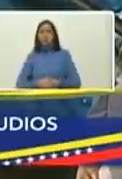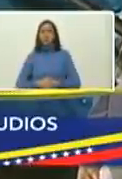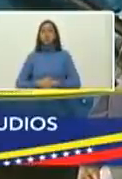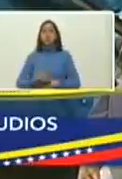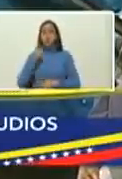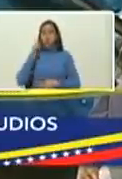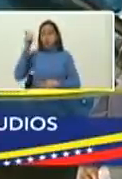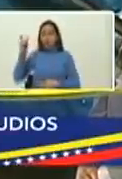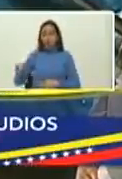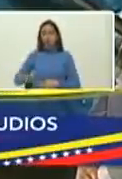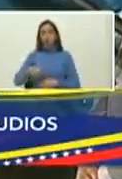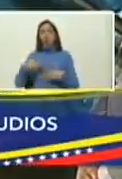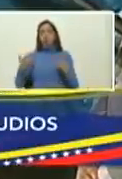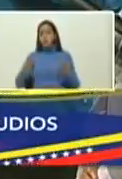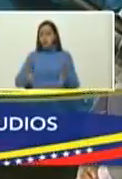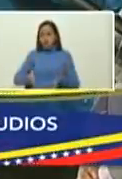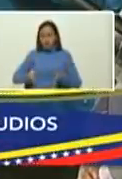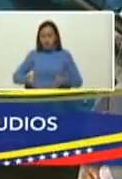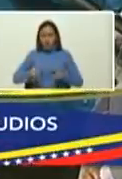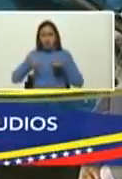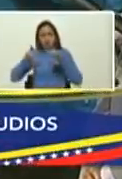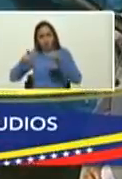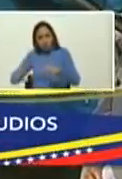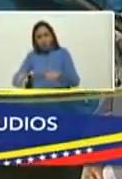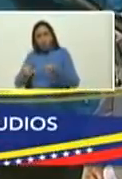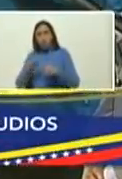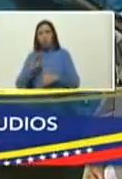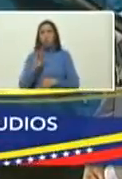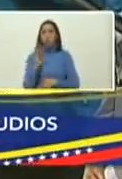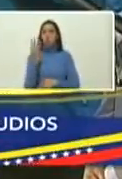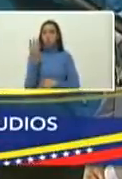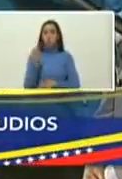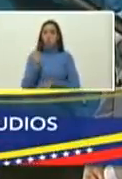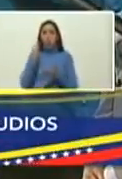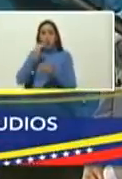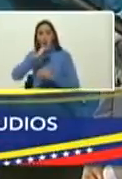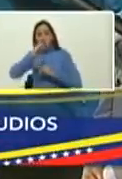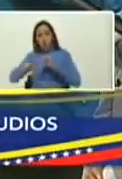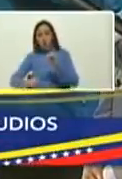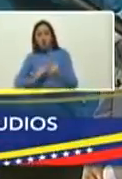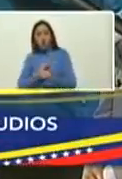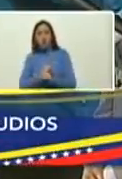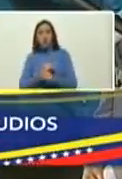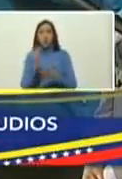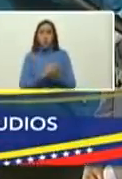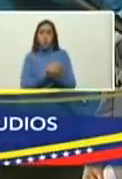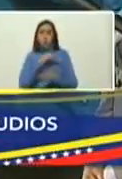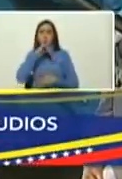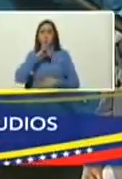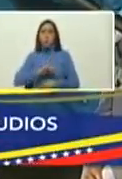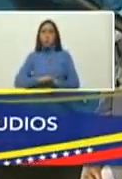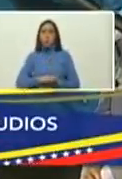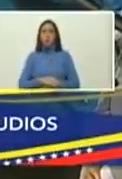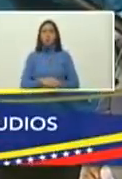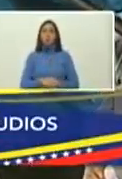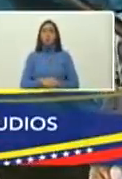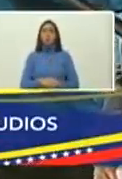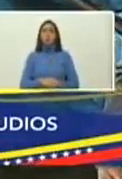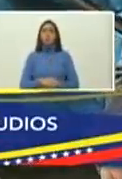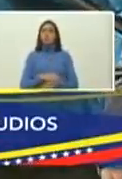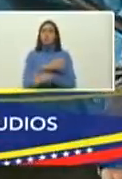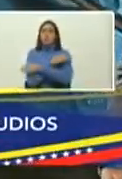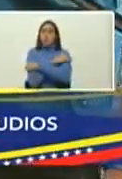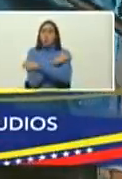haya sido merecedor del cuarto premio internacional de novela Carlos Noguera lo